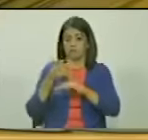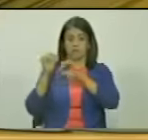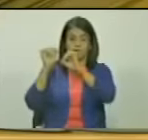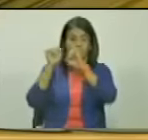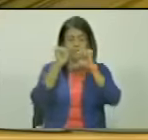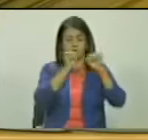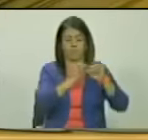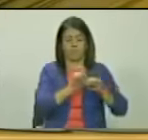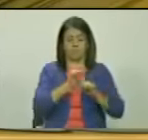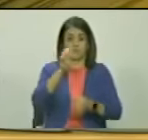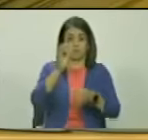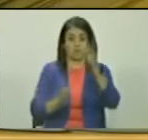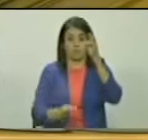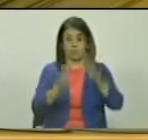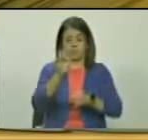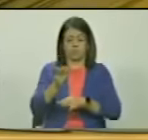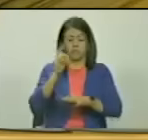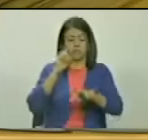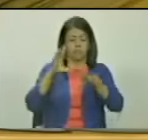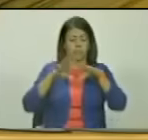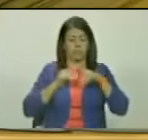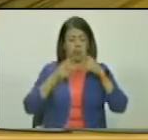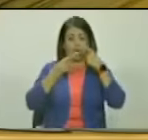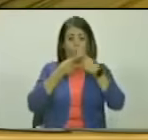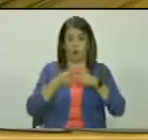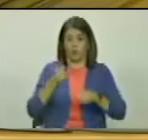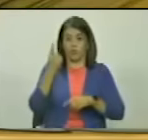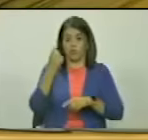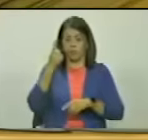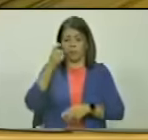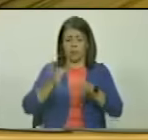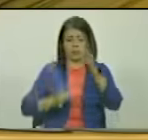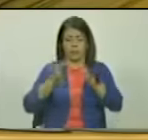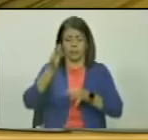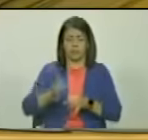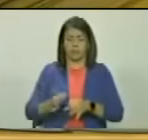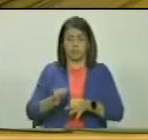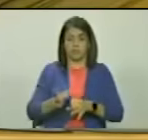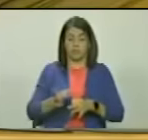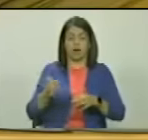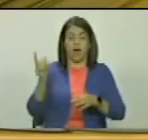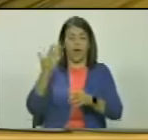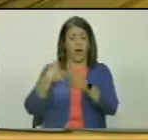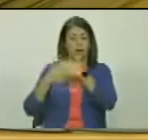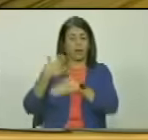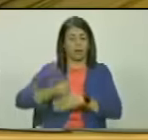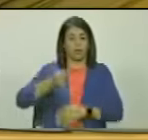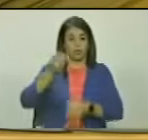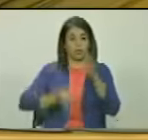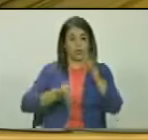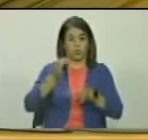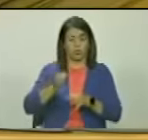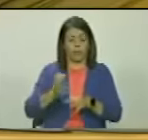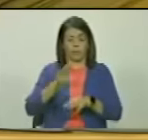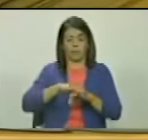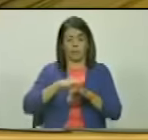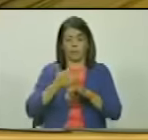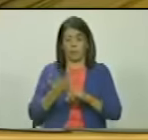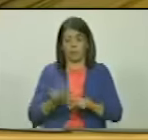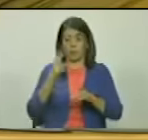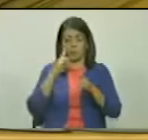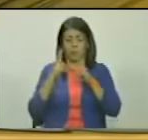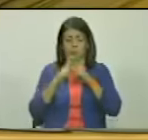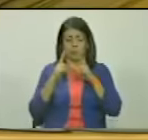rechazo de la jurisdicción o el reconocimiento de la falta de jurisdicción de los mencionados tribunales o cortes para